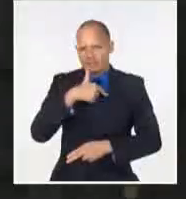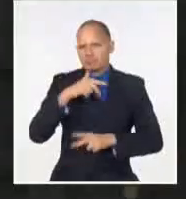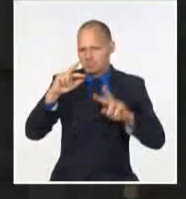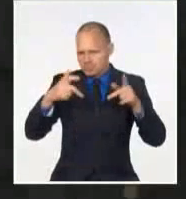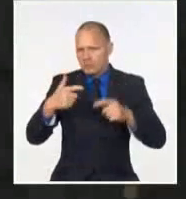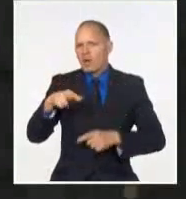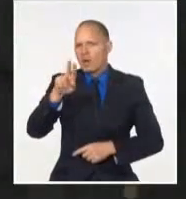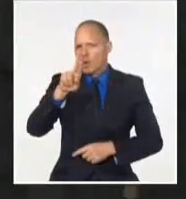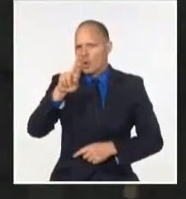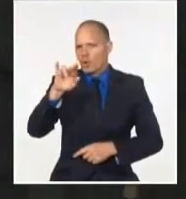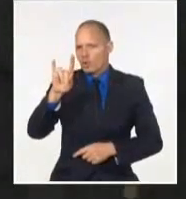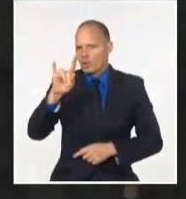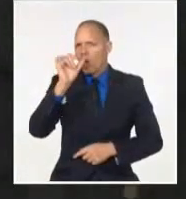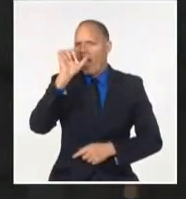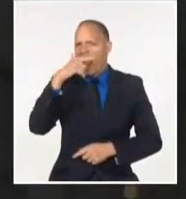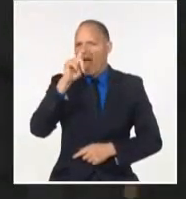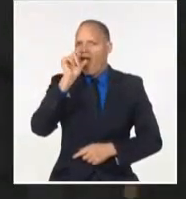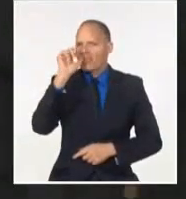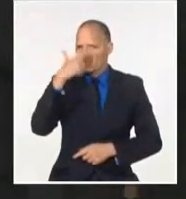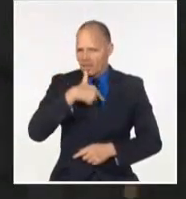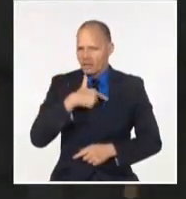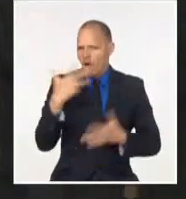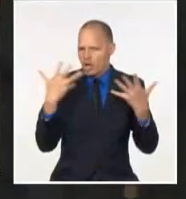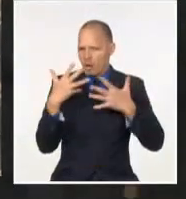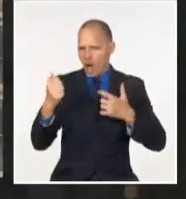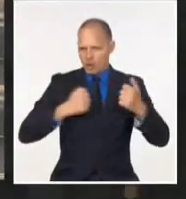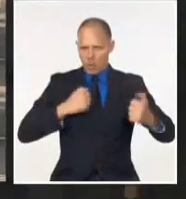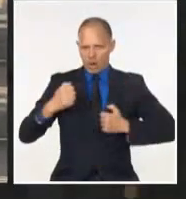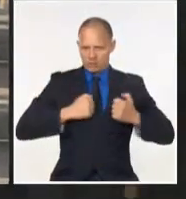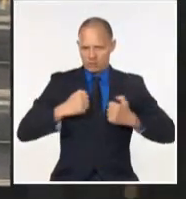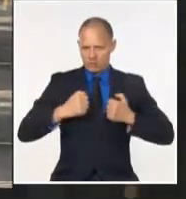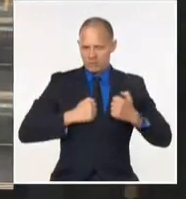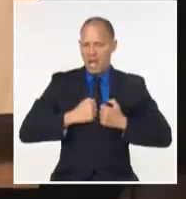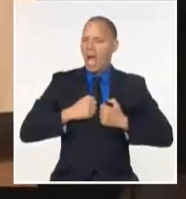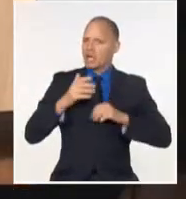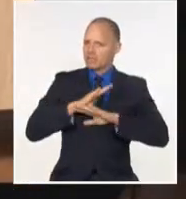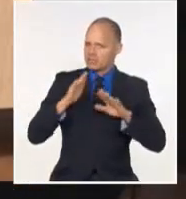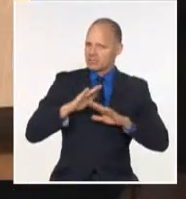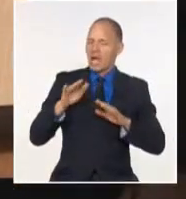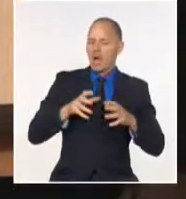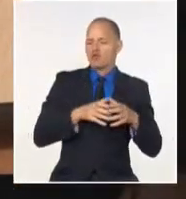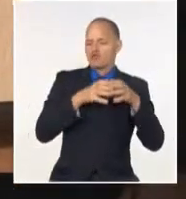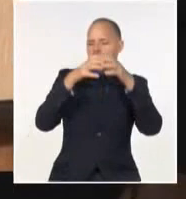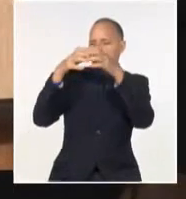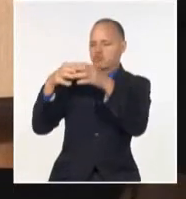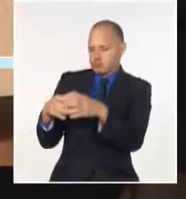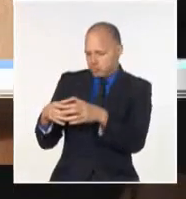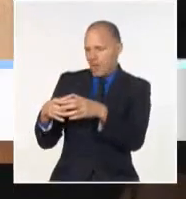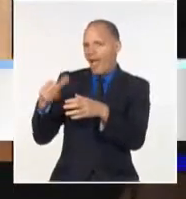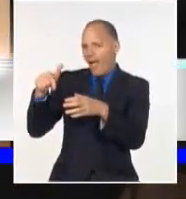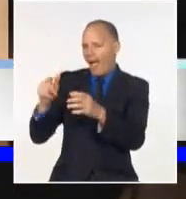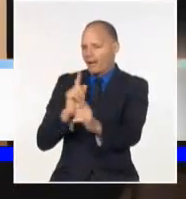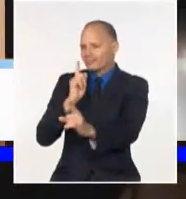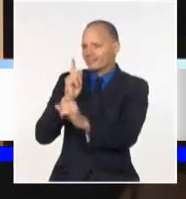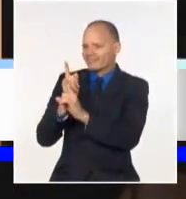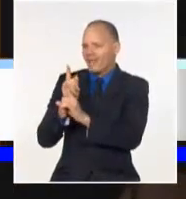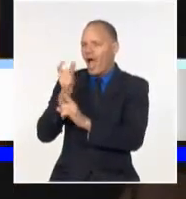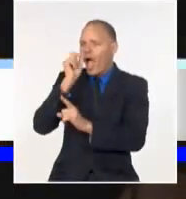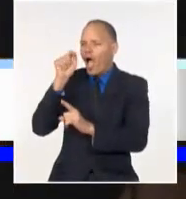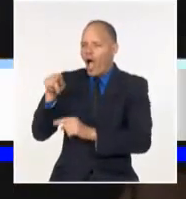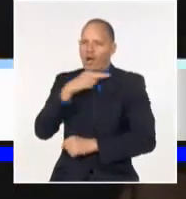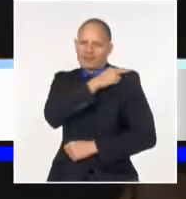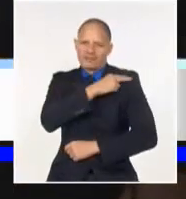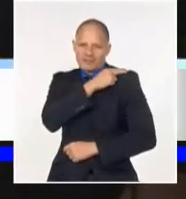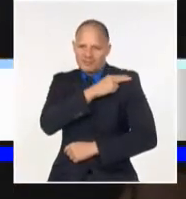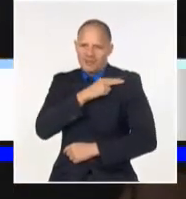relaciones económico-comerciales entre ambas naciones. En diálogo con el primer ministro, Eduard Guirente, el vicemandatario ratificó